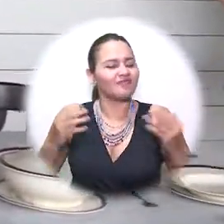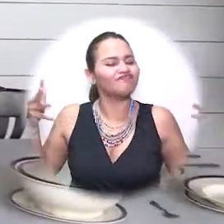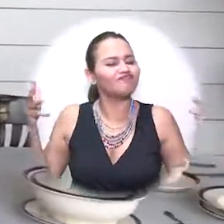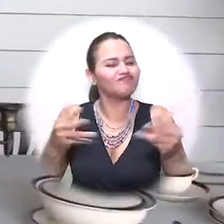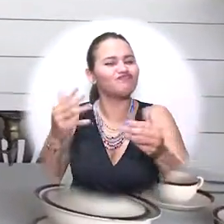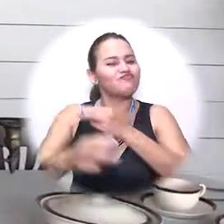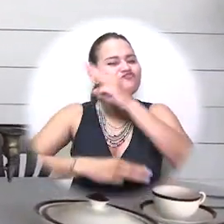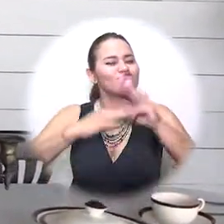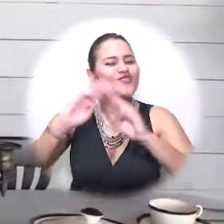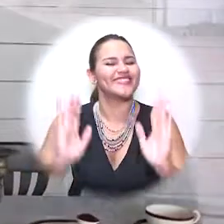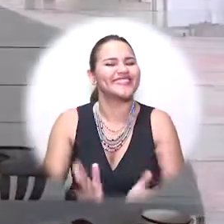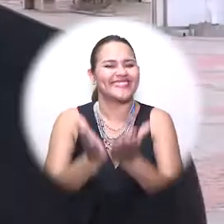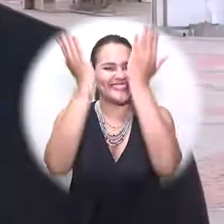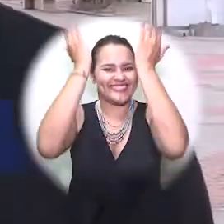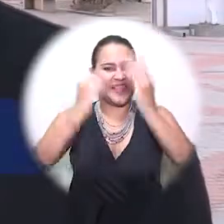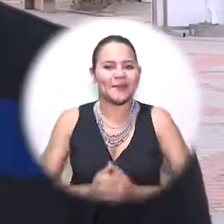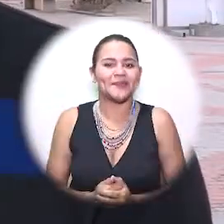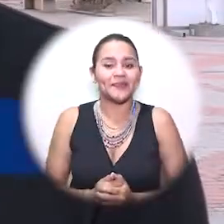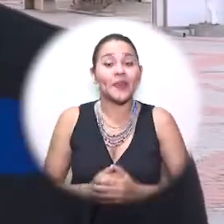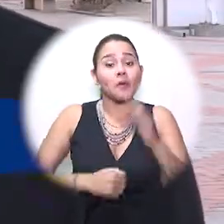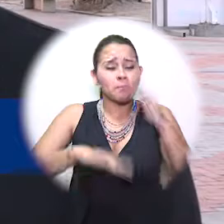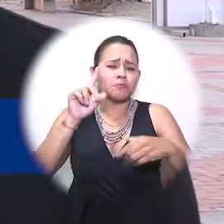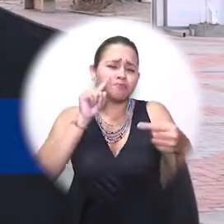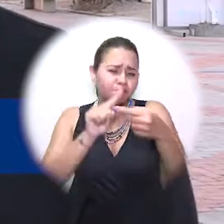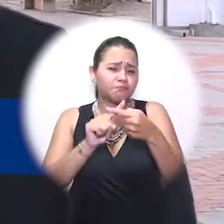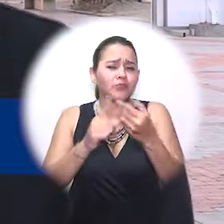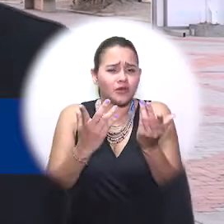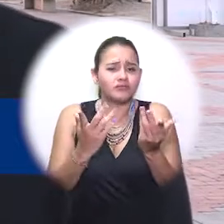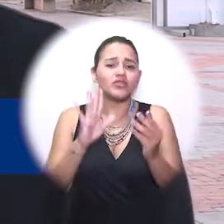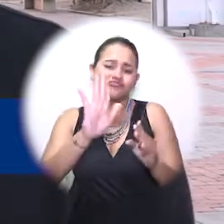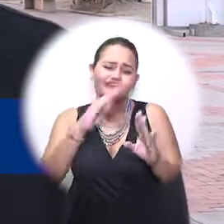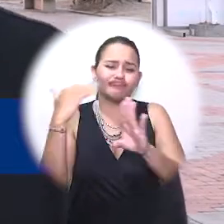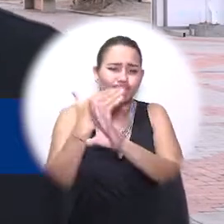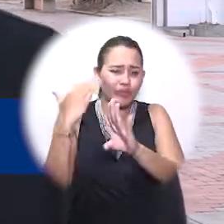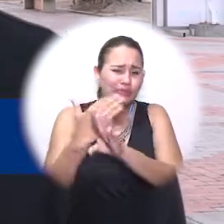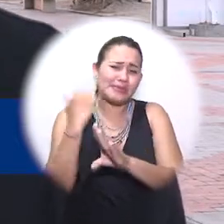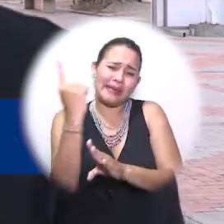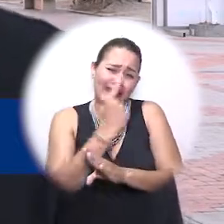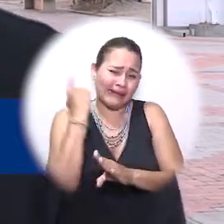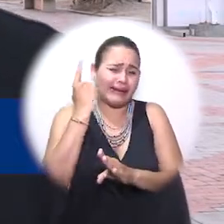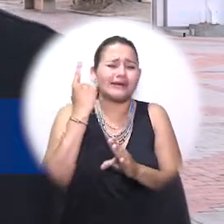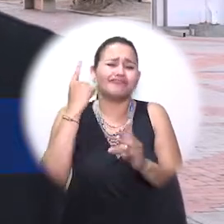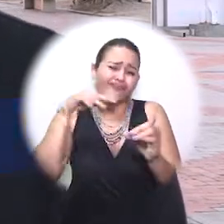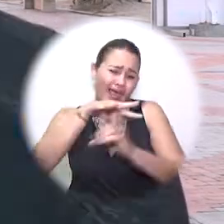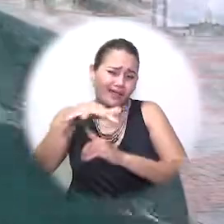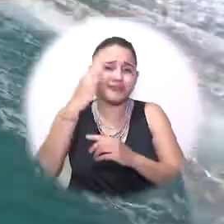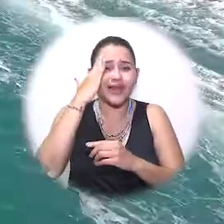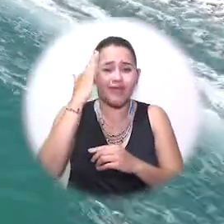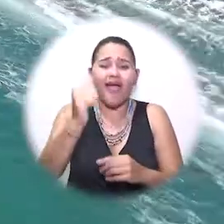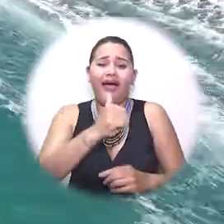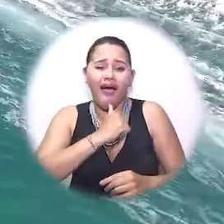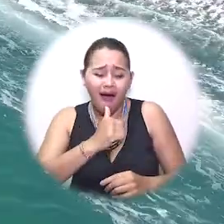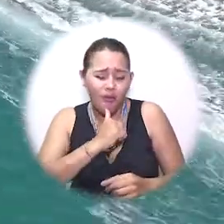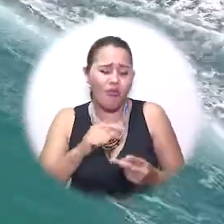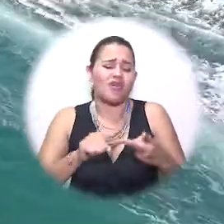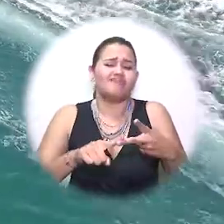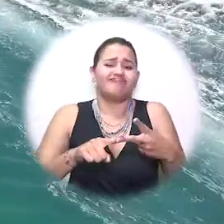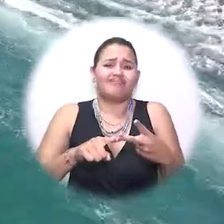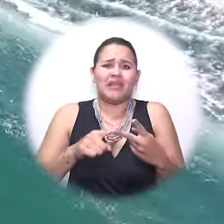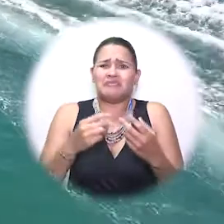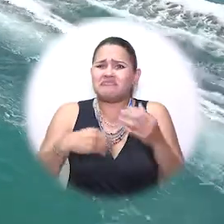a ser un mundo mejor. Evidenciar esos problemas que están constantemente afectando a la región, el tema del agua, el tema del exceso de